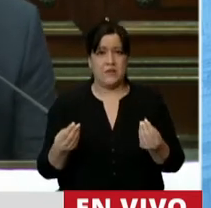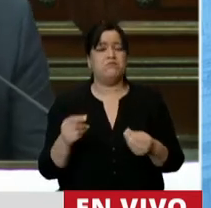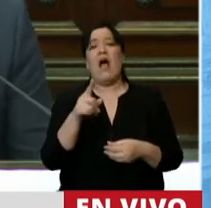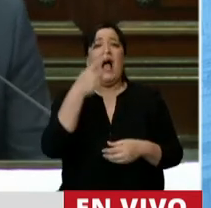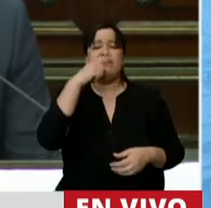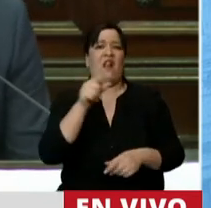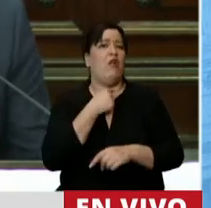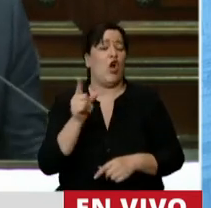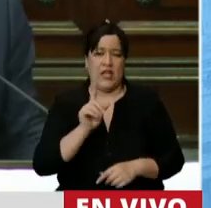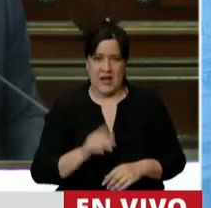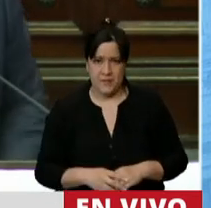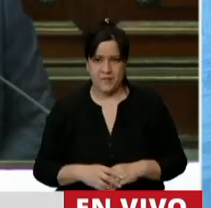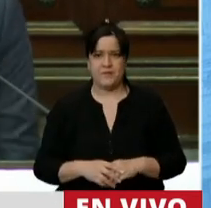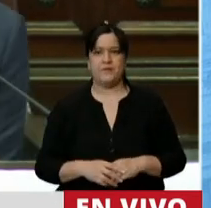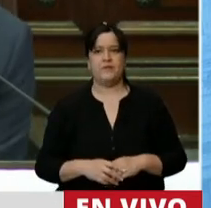quiso hacerlo.